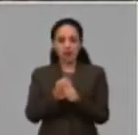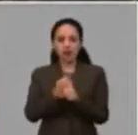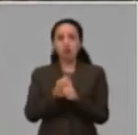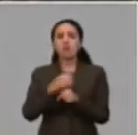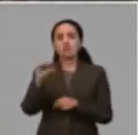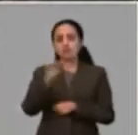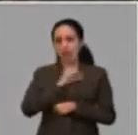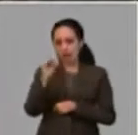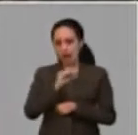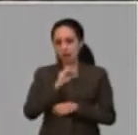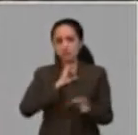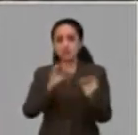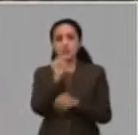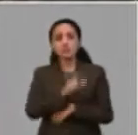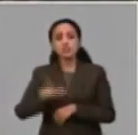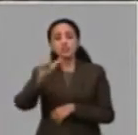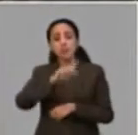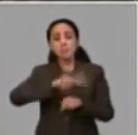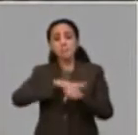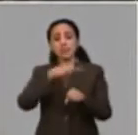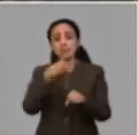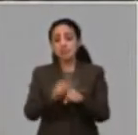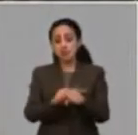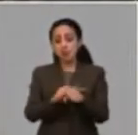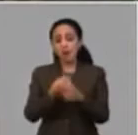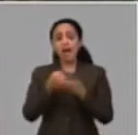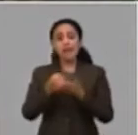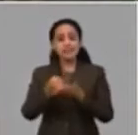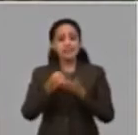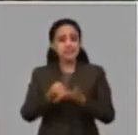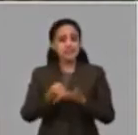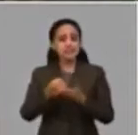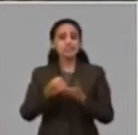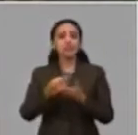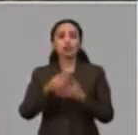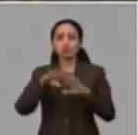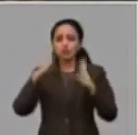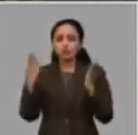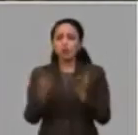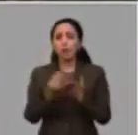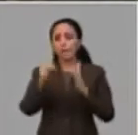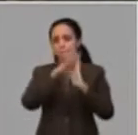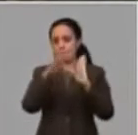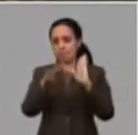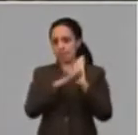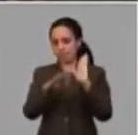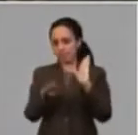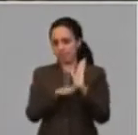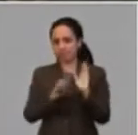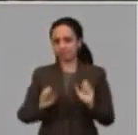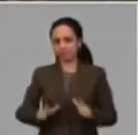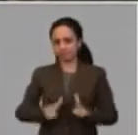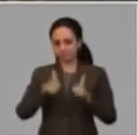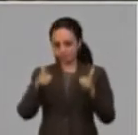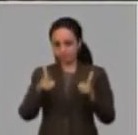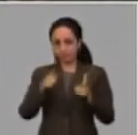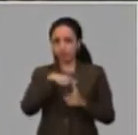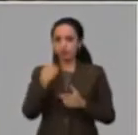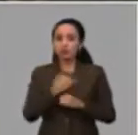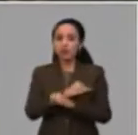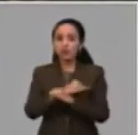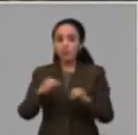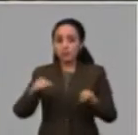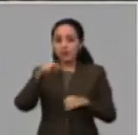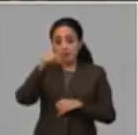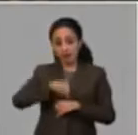de prevención, asistencia y trabajo social. Todas estas medidas se encuentran implementadas. Hemos tenido la ocasión de informarlas aquí